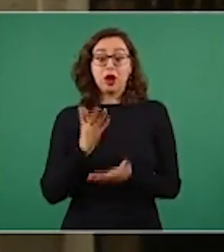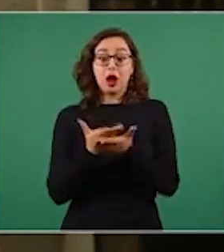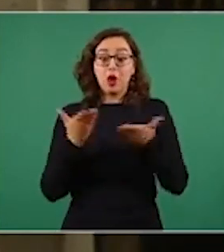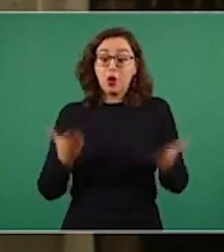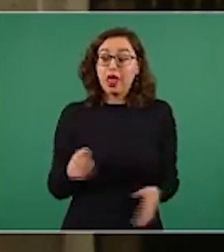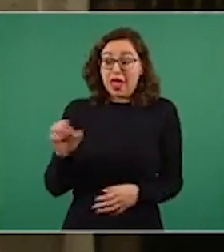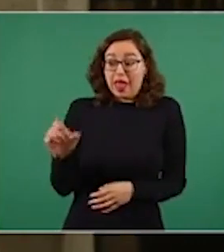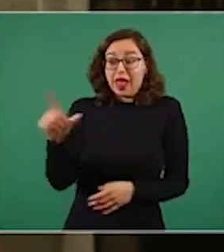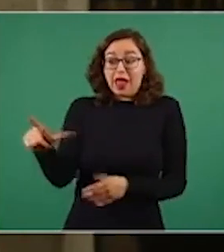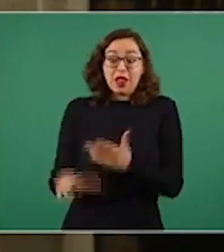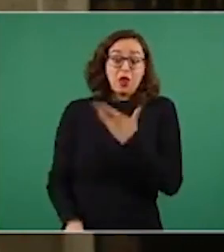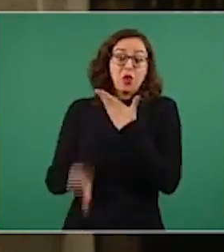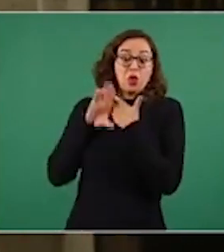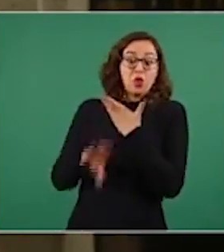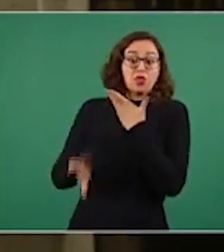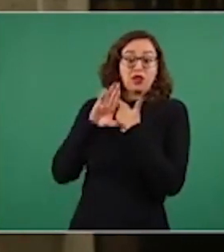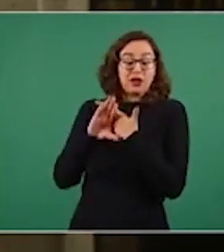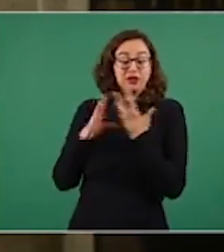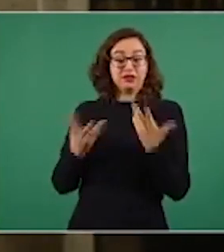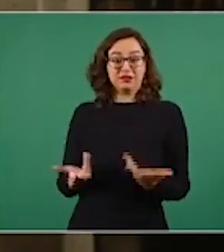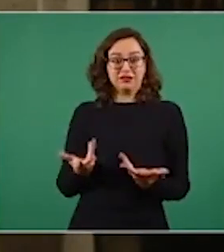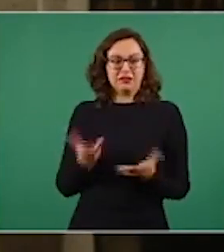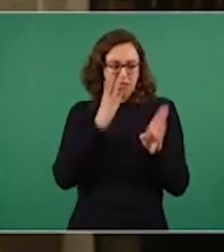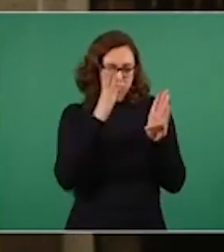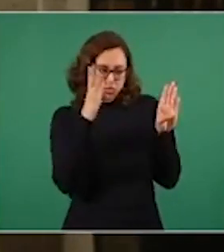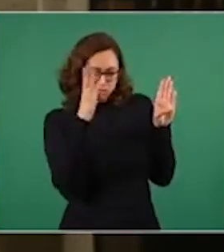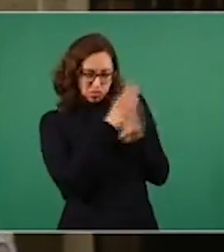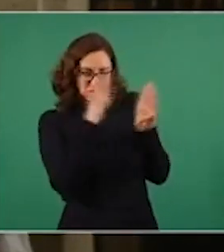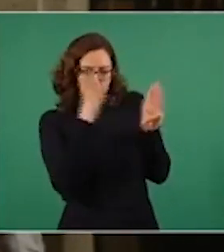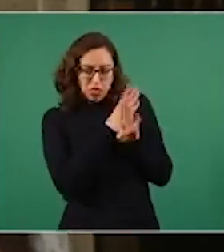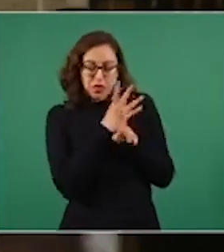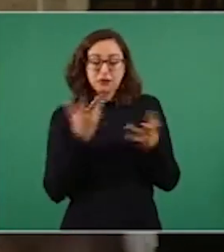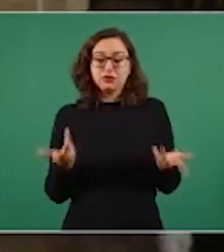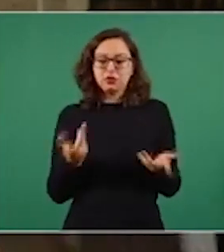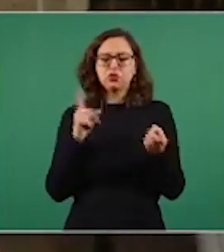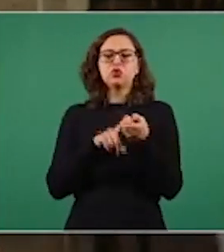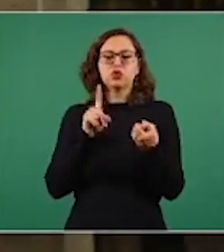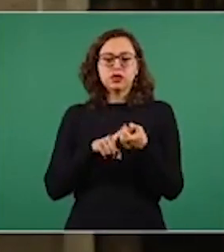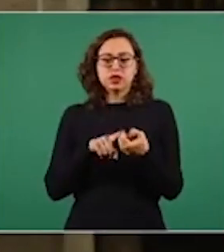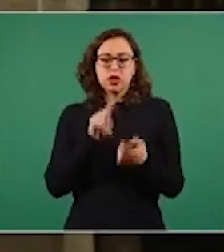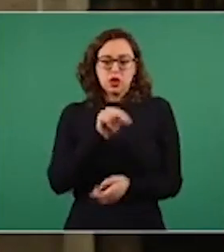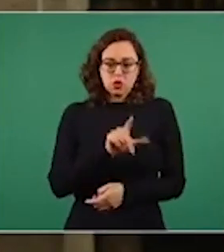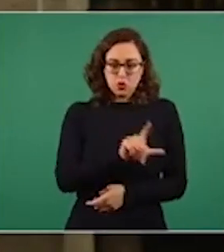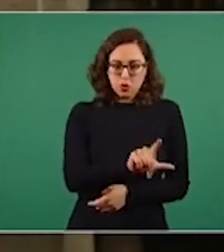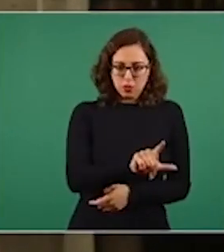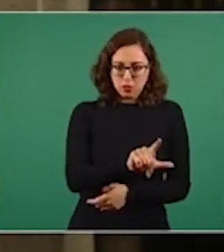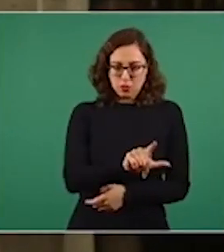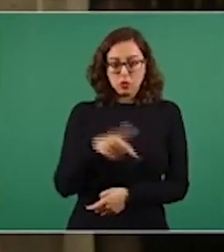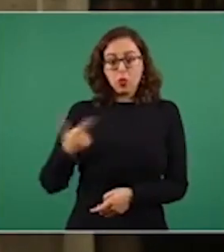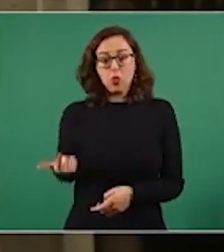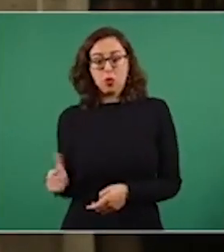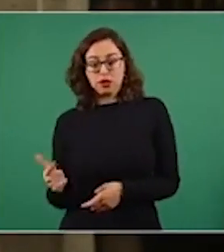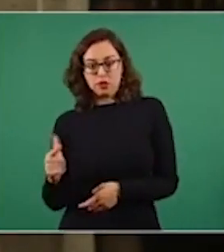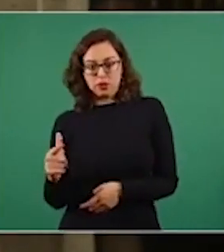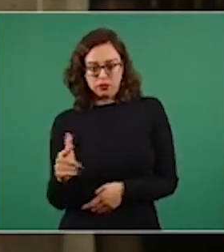Este espionaje se origina en Nuevo León. ¿Qué tienen en Nuevo León y Guanajuato? Tienen la misma empresa que provee